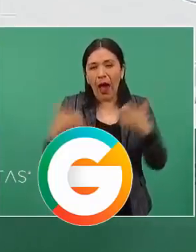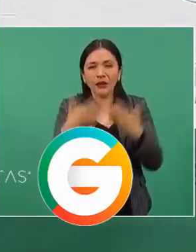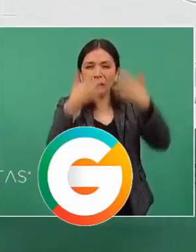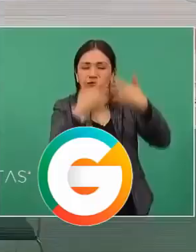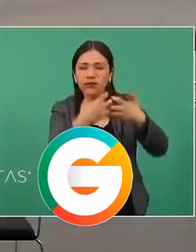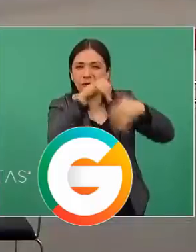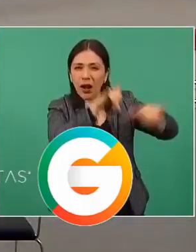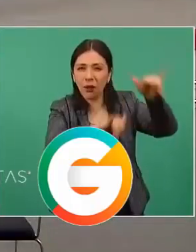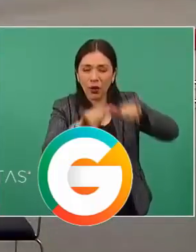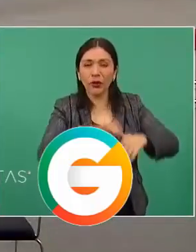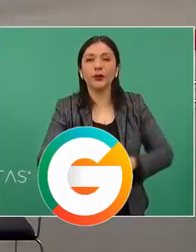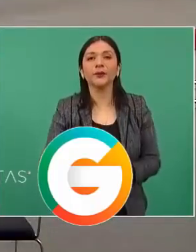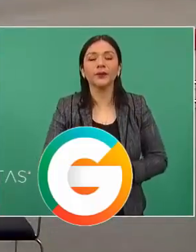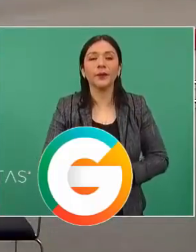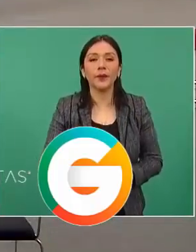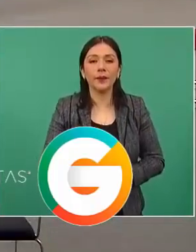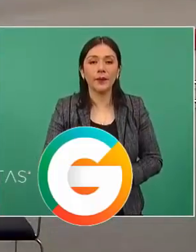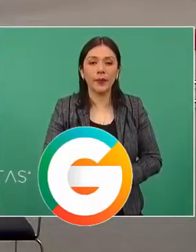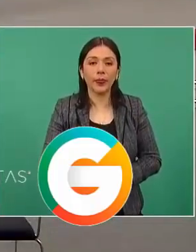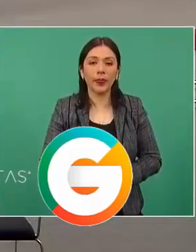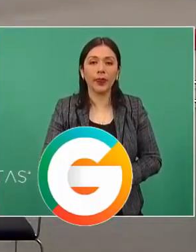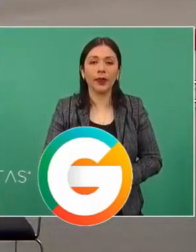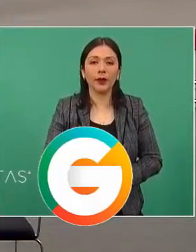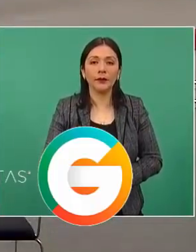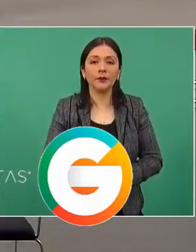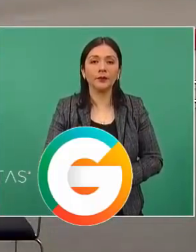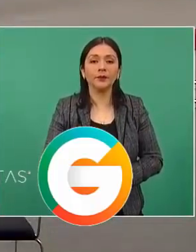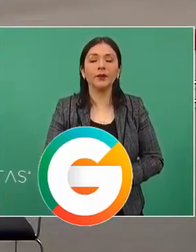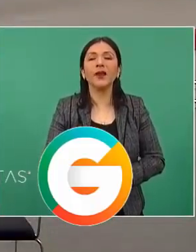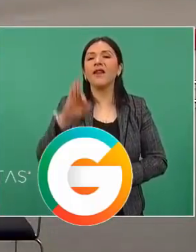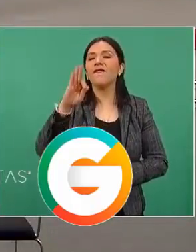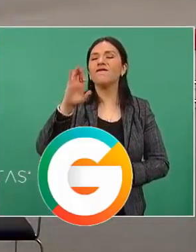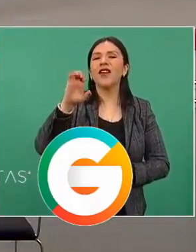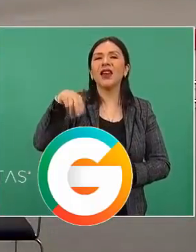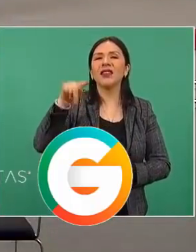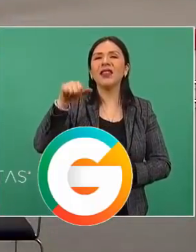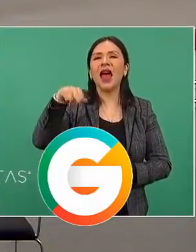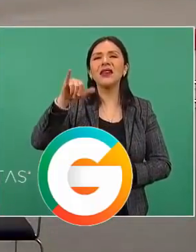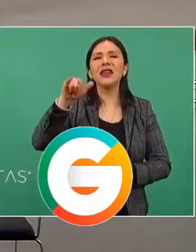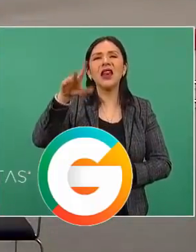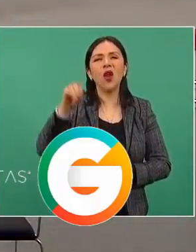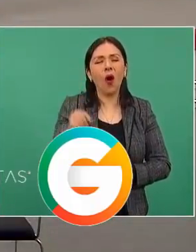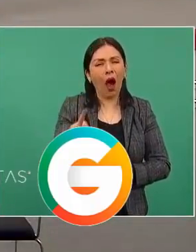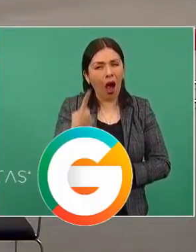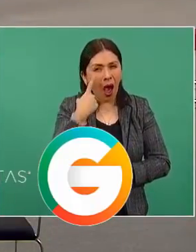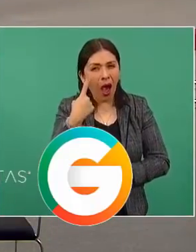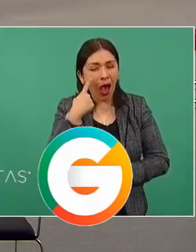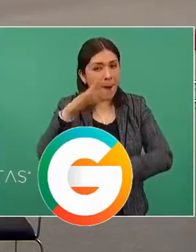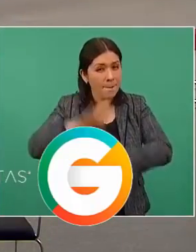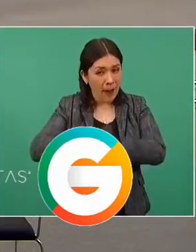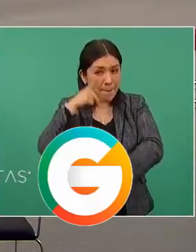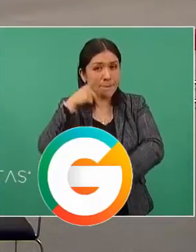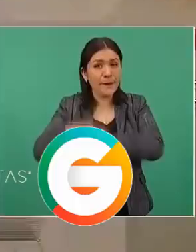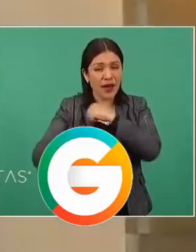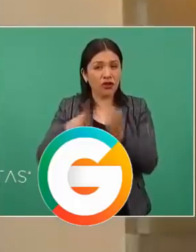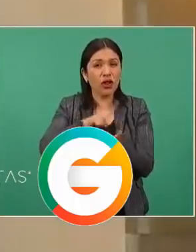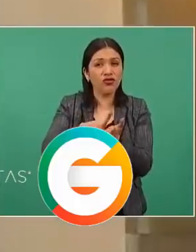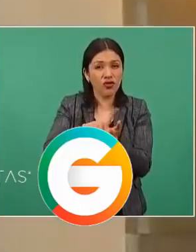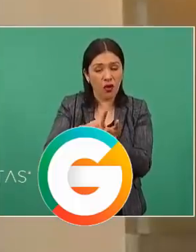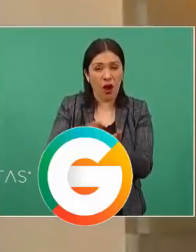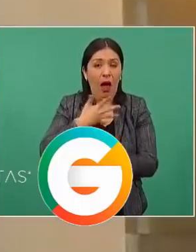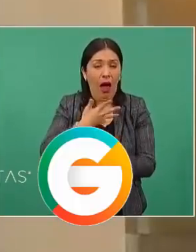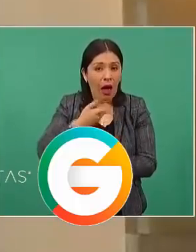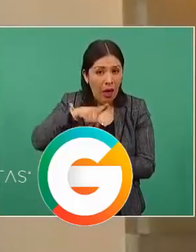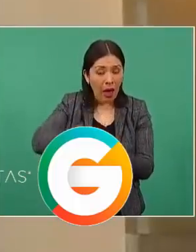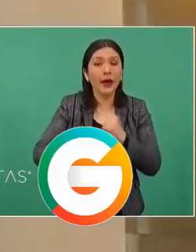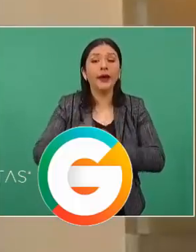Adelante. Aquí vemos en lo que es el fentanilo, una de las drogas más letales que se tienen. En los